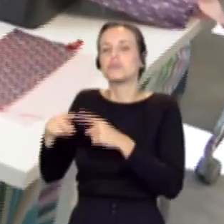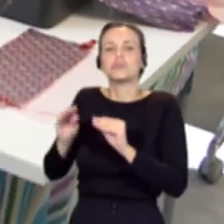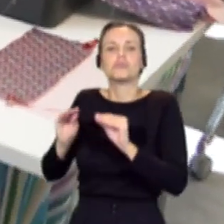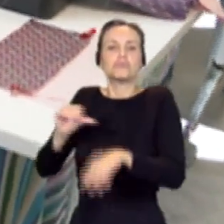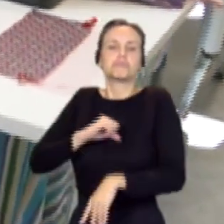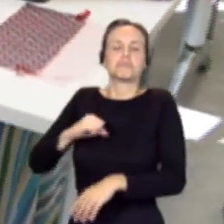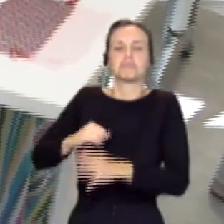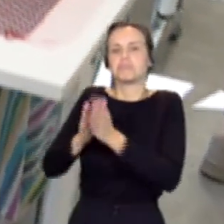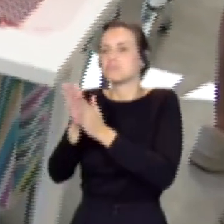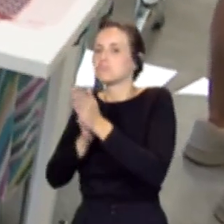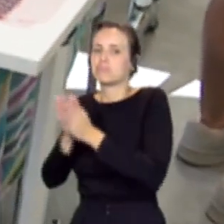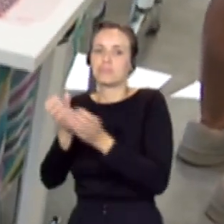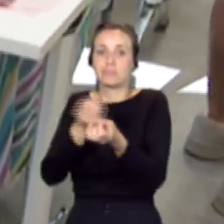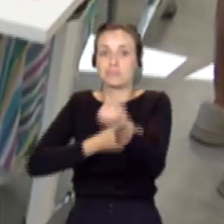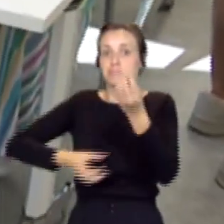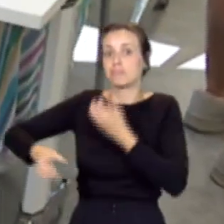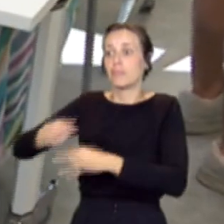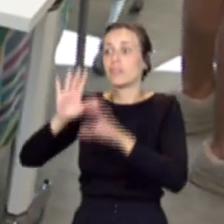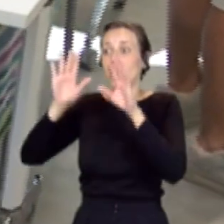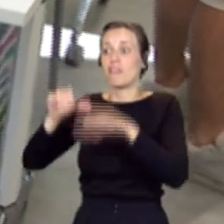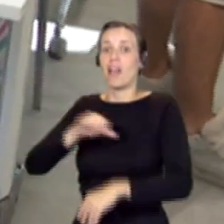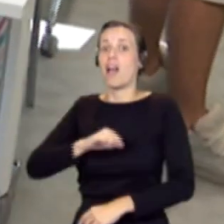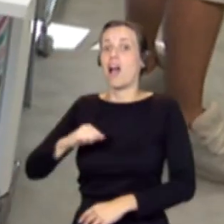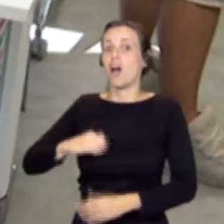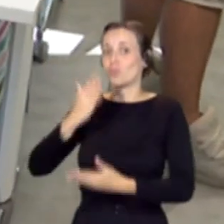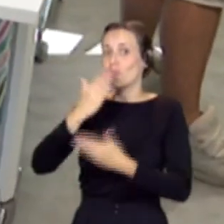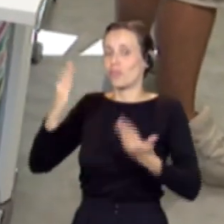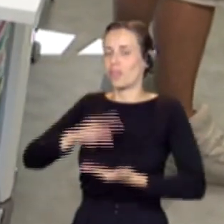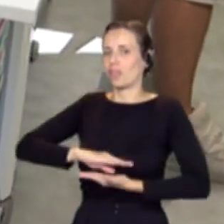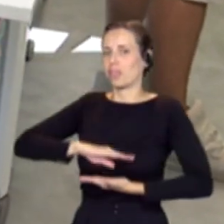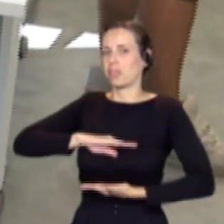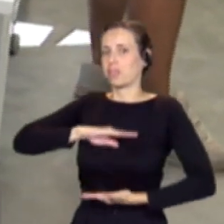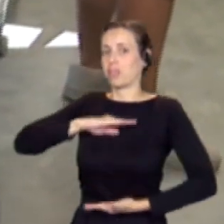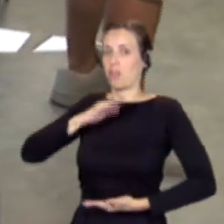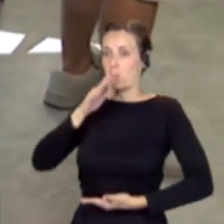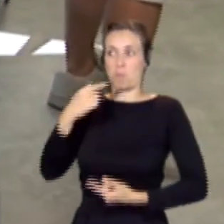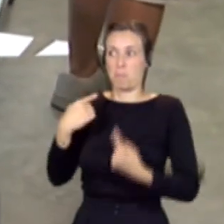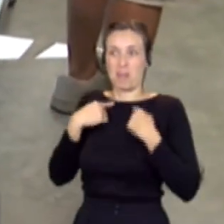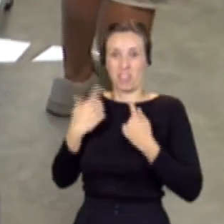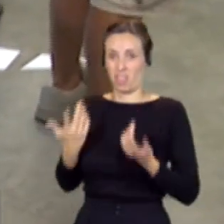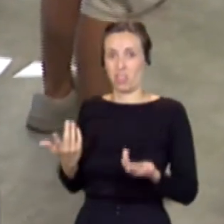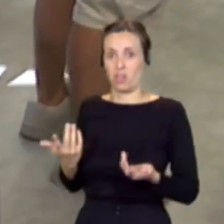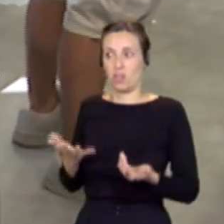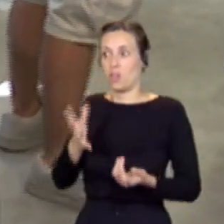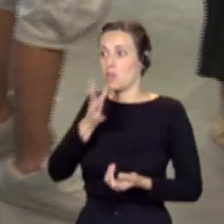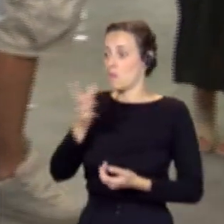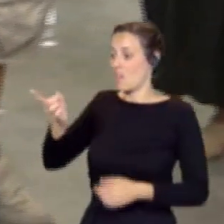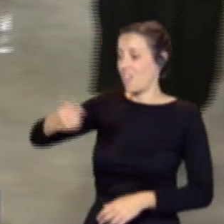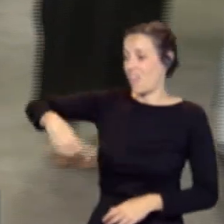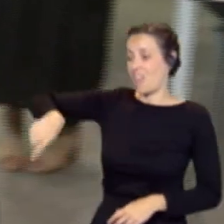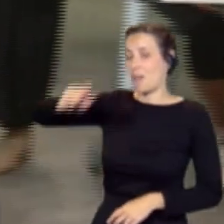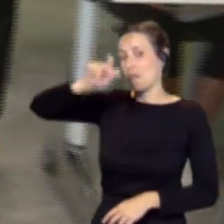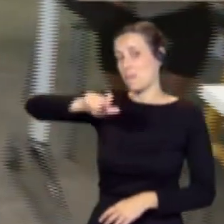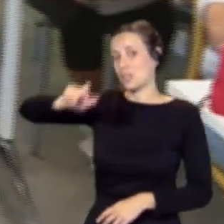para que aprendan a tener otra vez un poco más de confianza en ellas, porque es lo que han perdido en realidad. Porque son unas personas con un montón